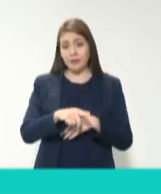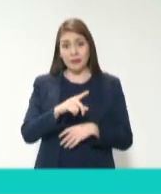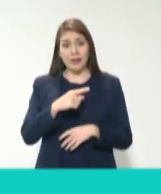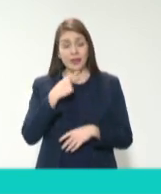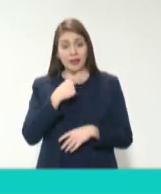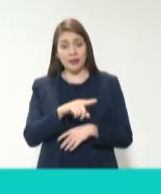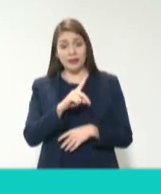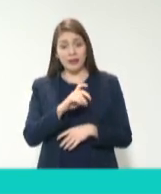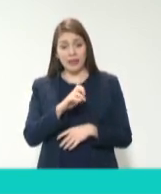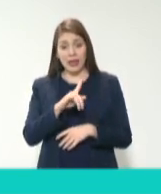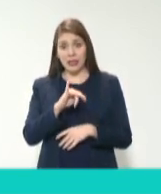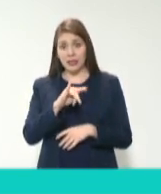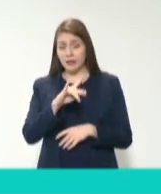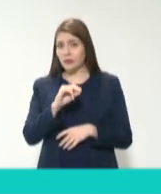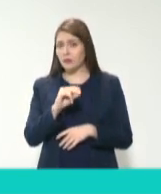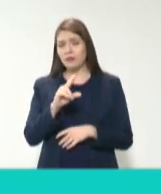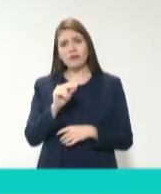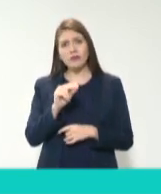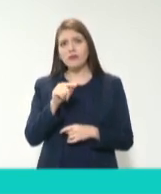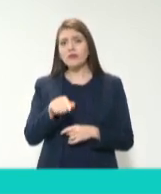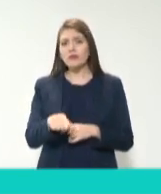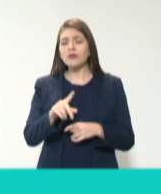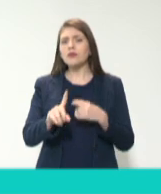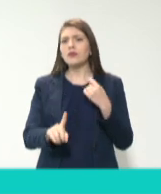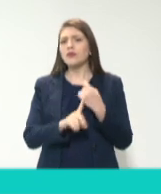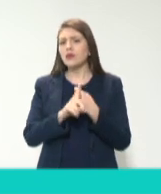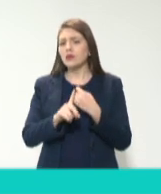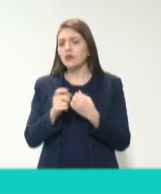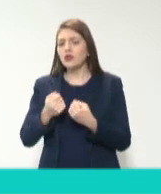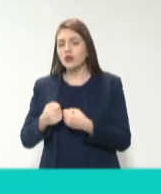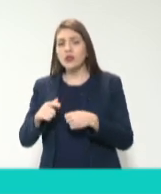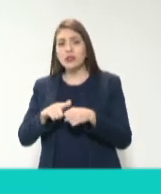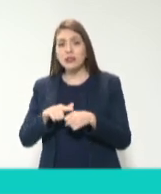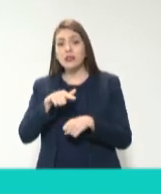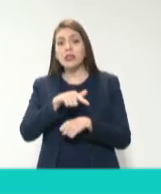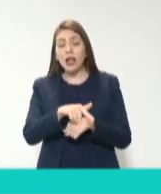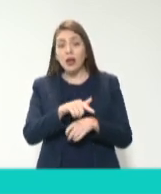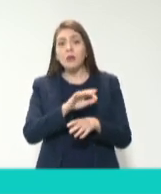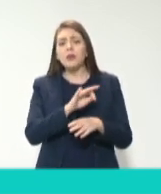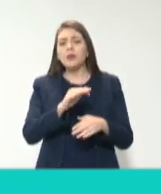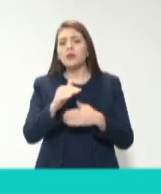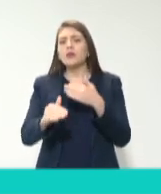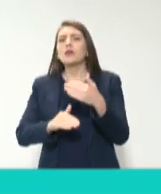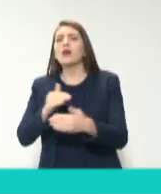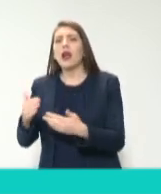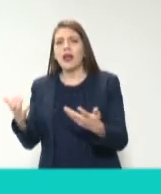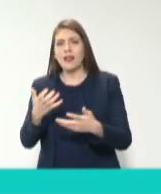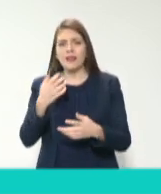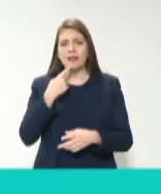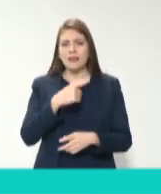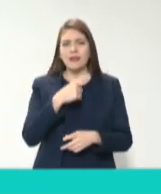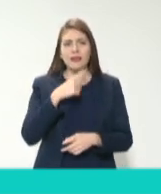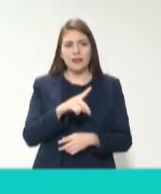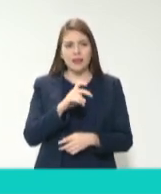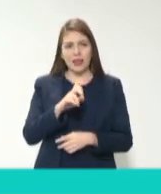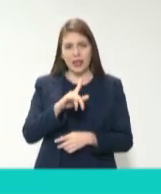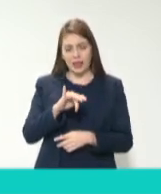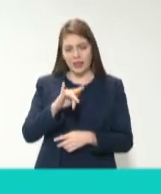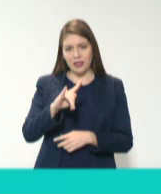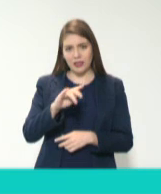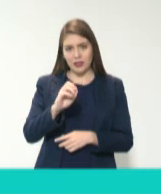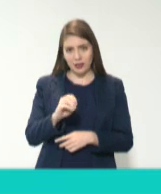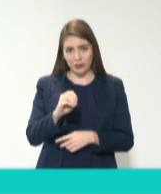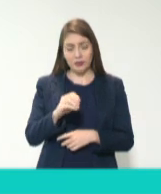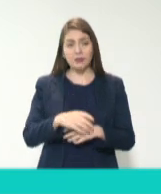es un fenómeno social en donde da pie a que se cometan los delitos. Y entonces también, como es un fenómeno